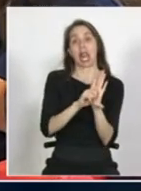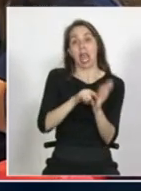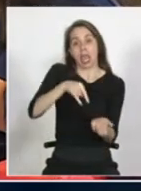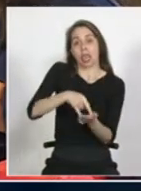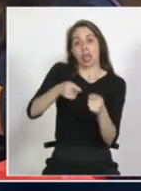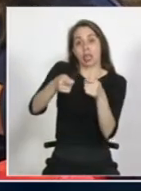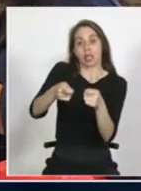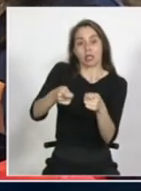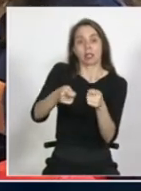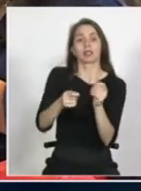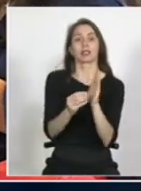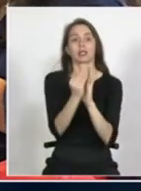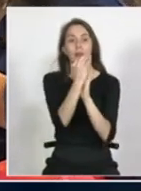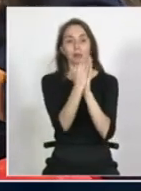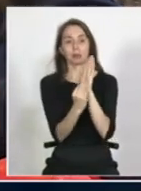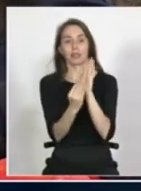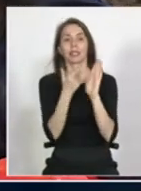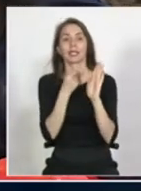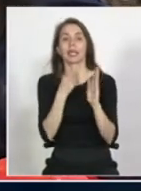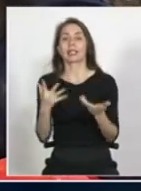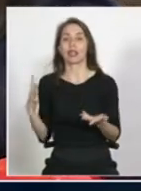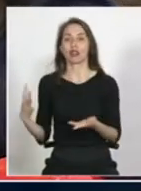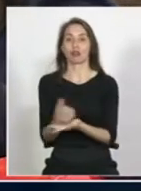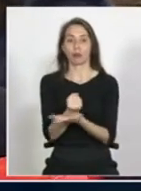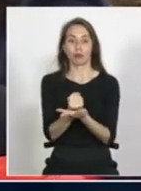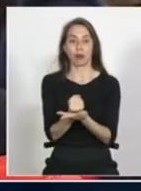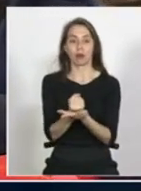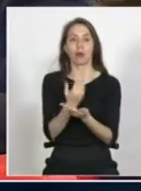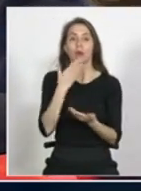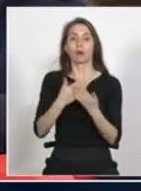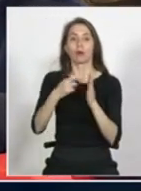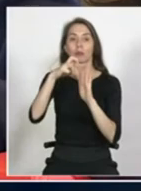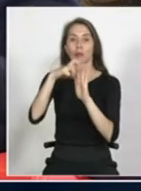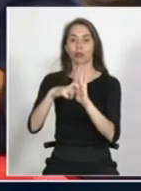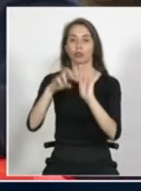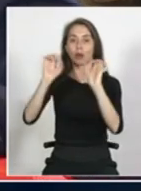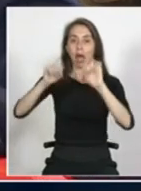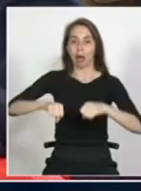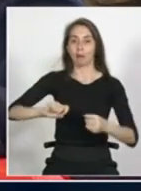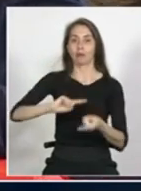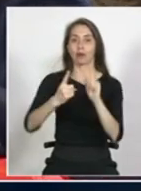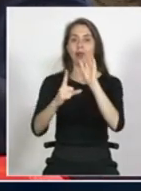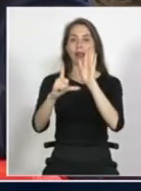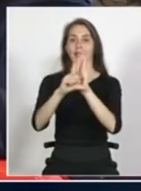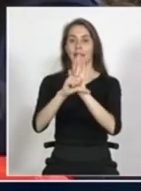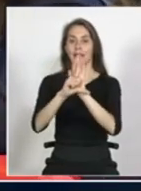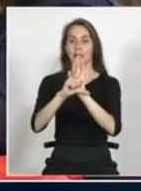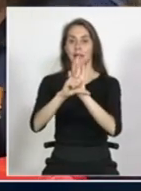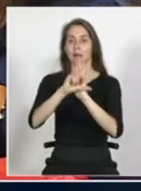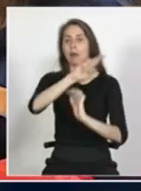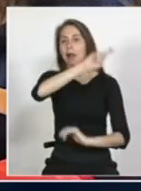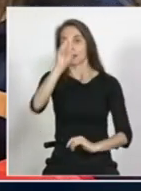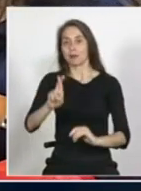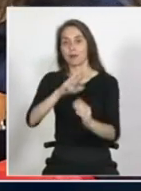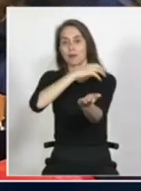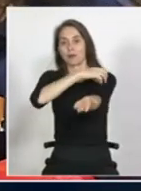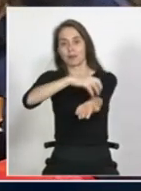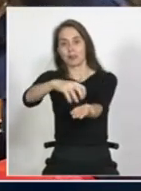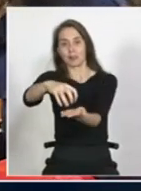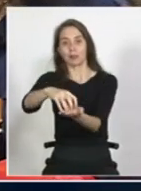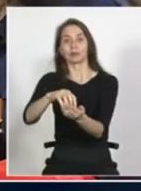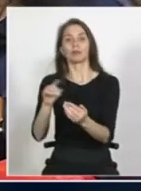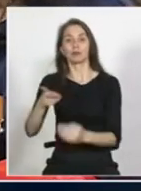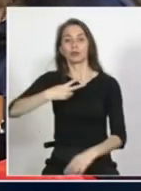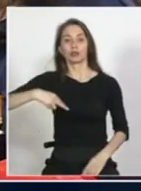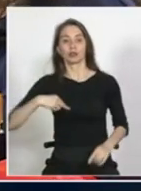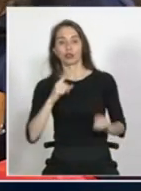es lo que quiere reflejar y es lo que quiere lograr una vez que ese proyecto esté aprobado y sea ley para toda la república para todo el país y esa es la crítica